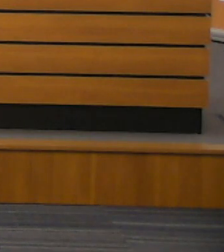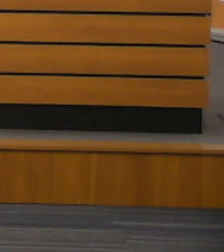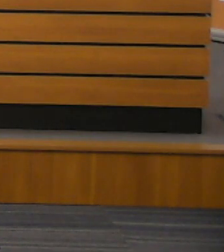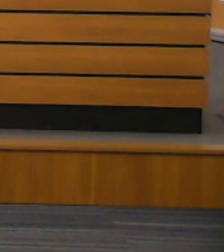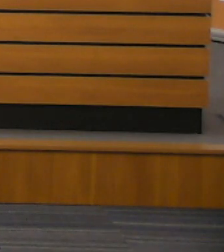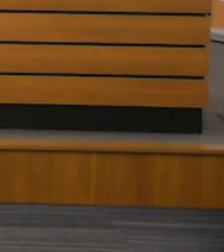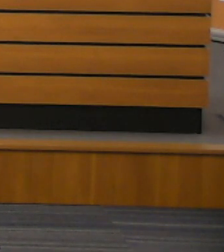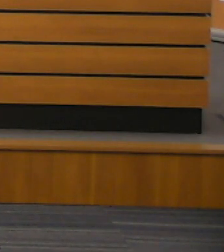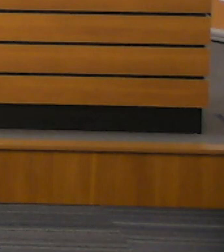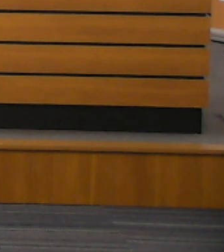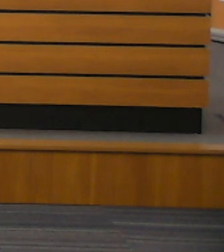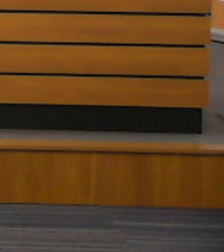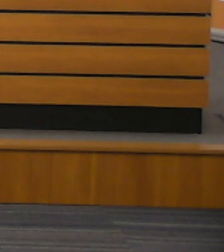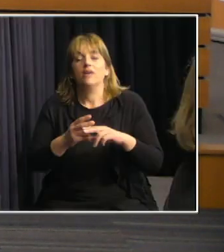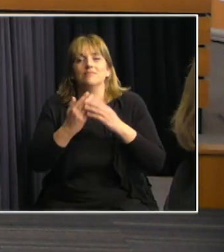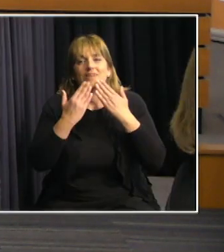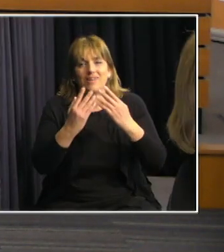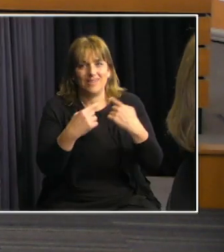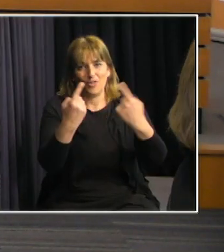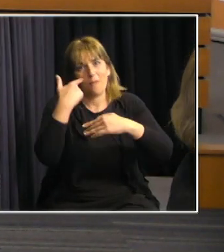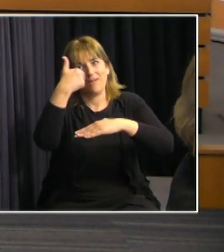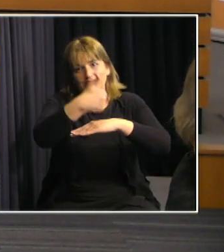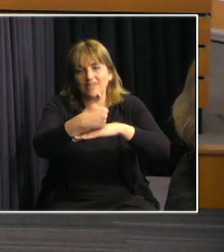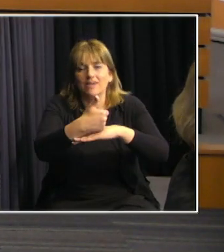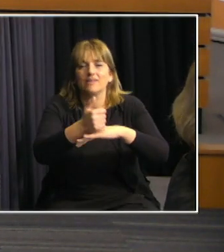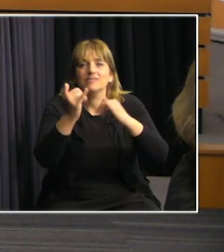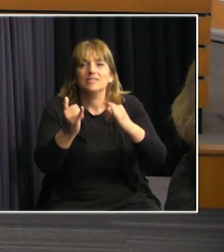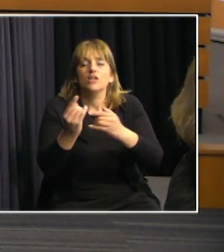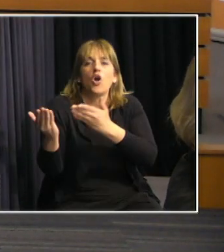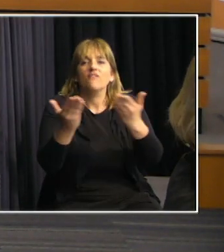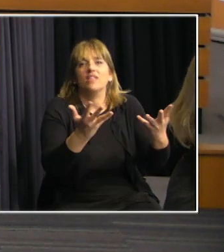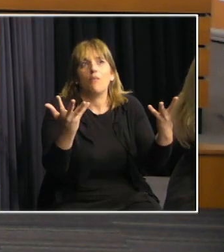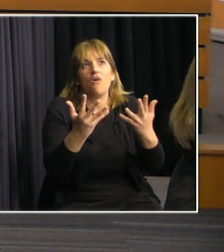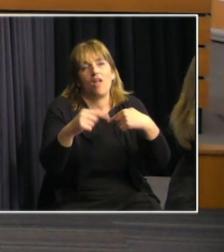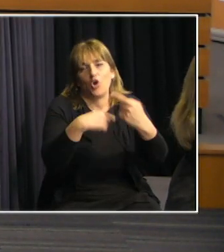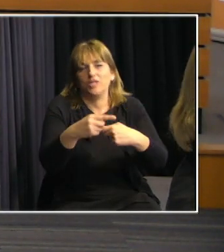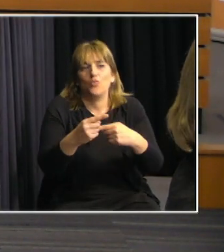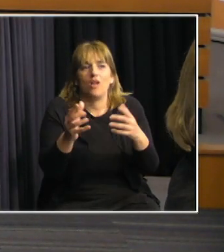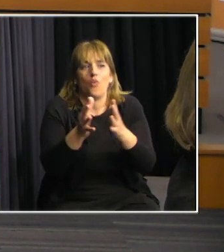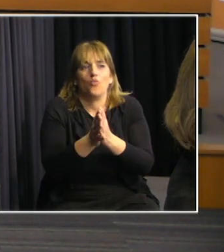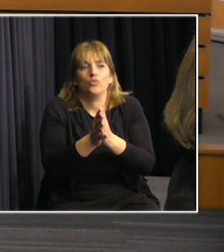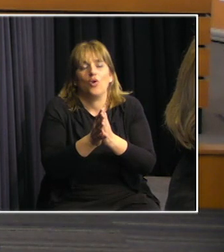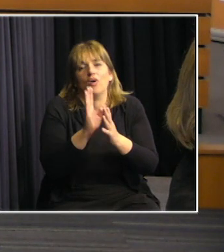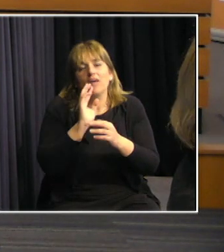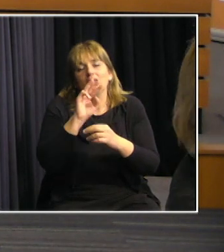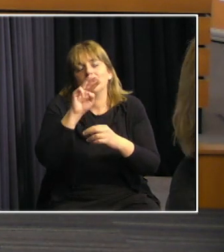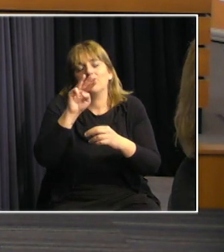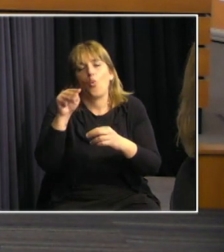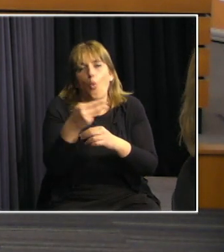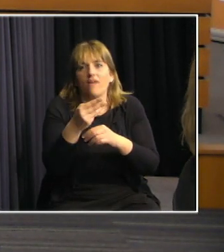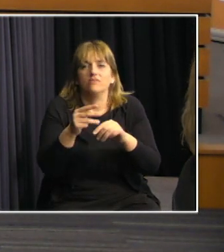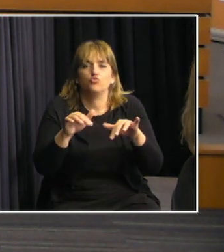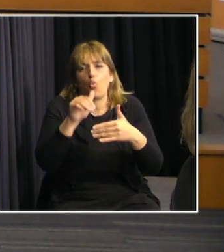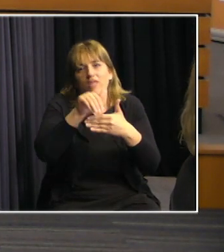Bueno, nuevamente a todos, gracias por acompañarnos. Los invitamos a continuar con nosotros en el webinar de la tarde,